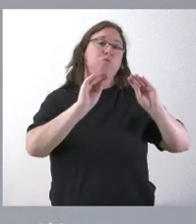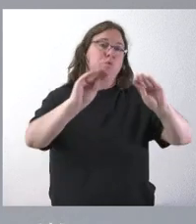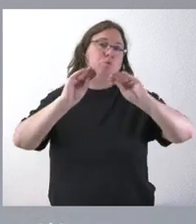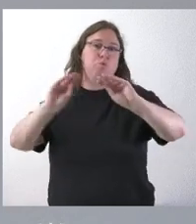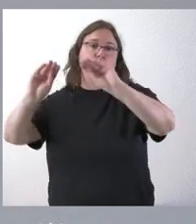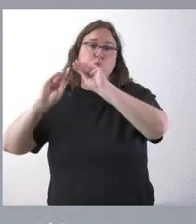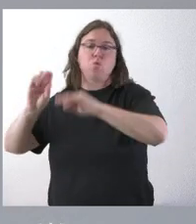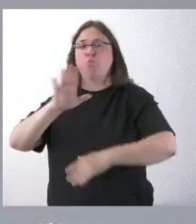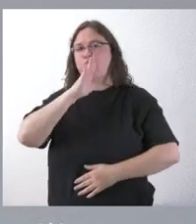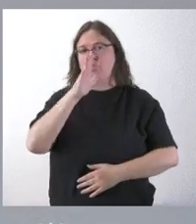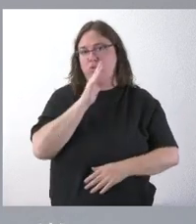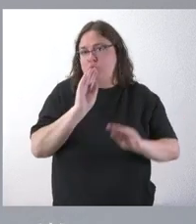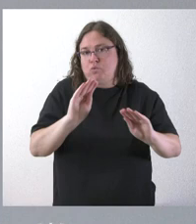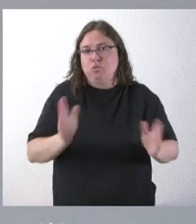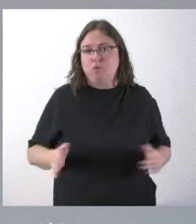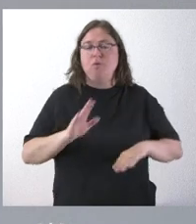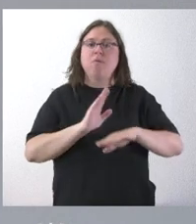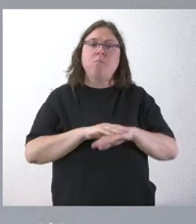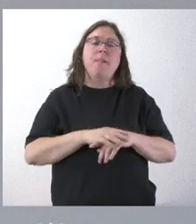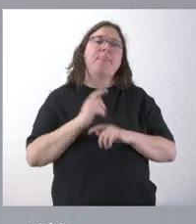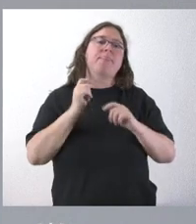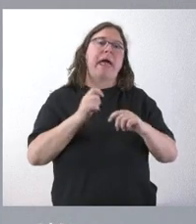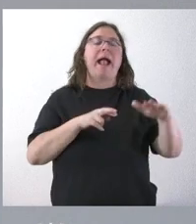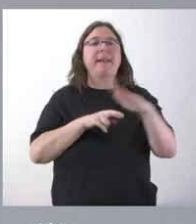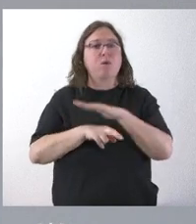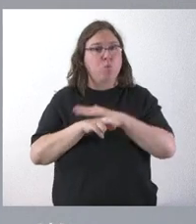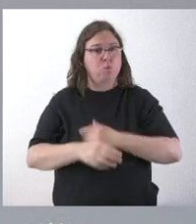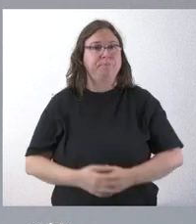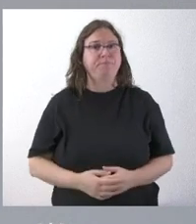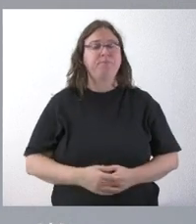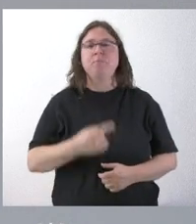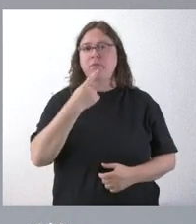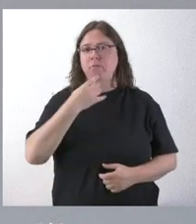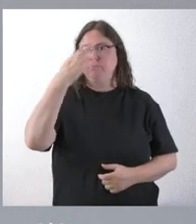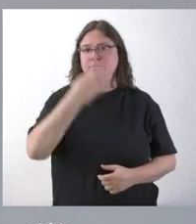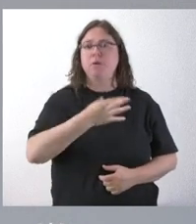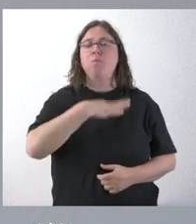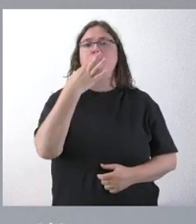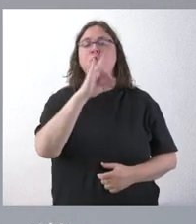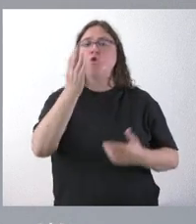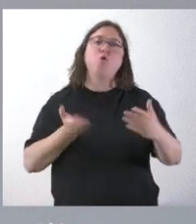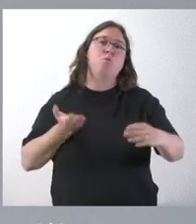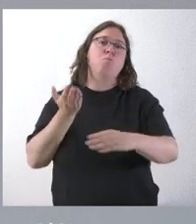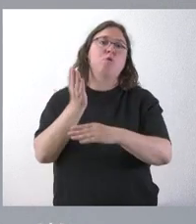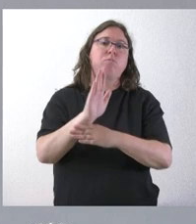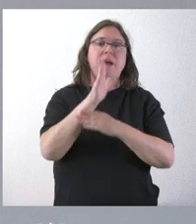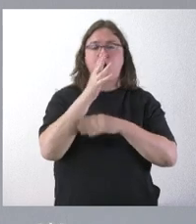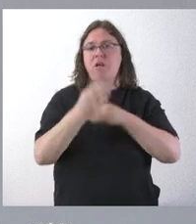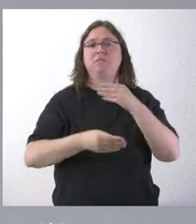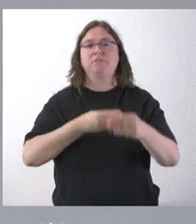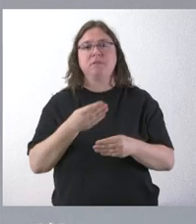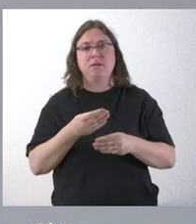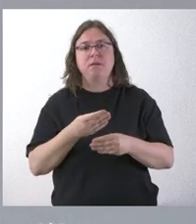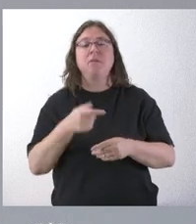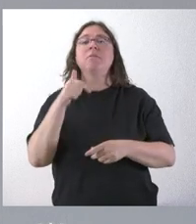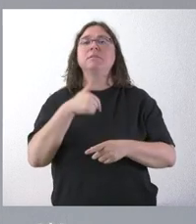motivos que articulen el recurso. Sí le puedo decir que la propuesta que actualmente se está elaborando y que definiremos